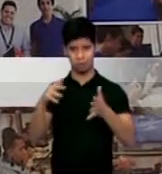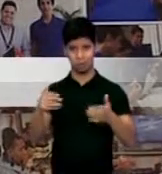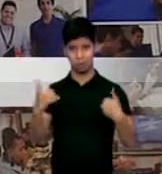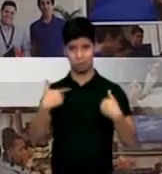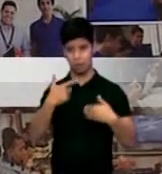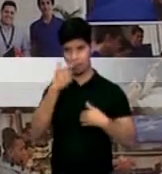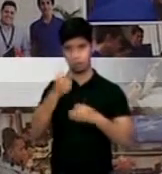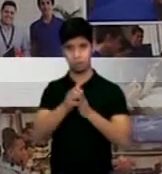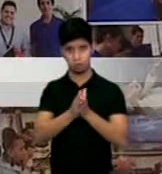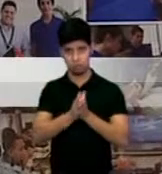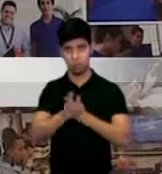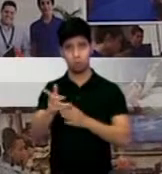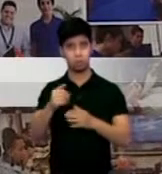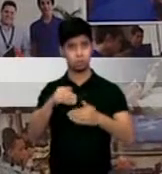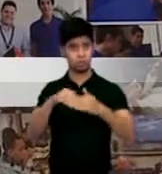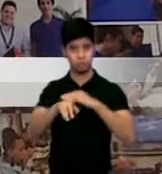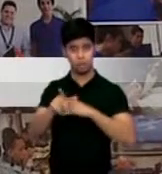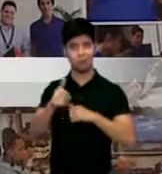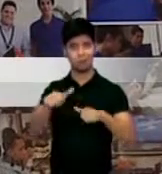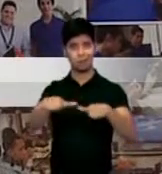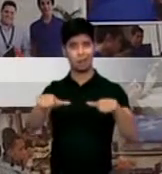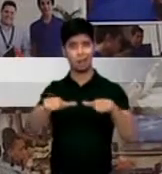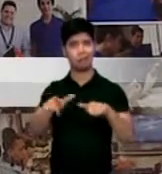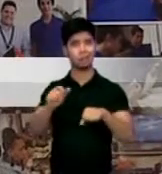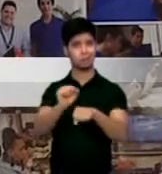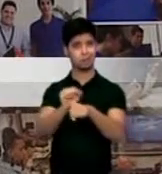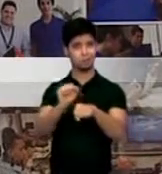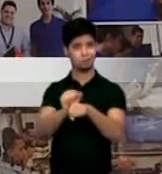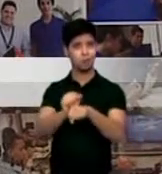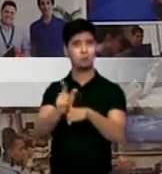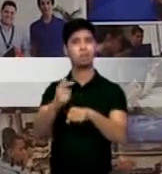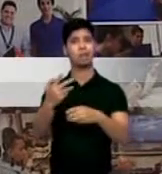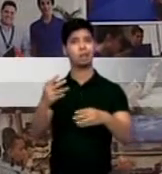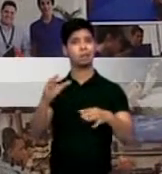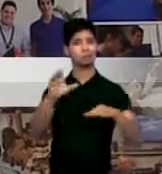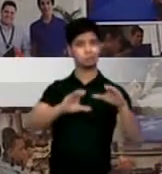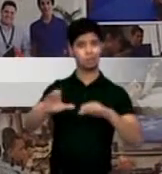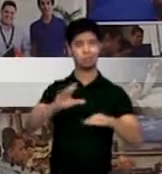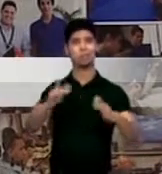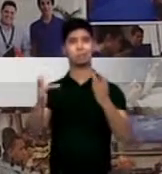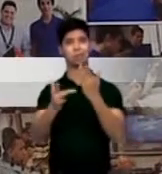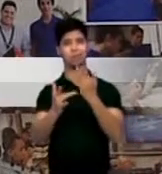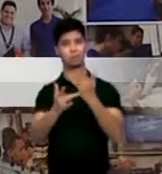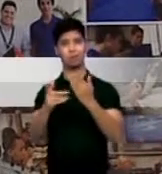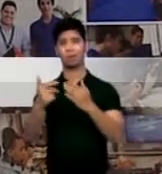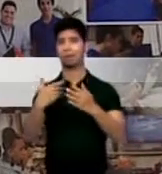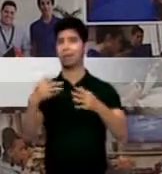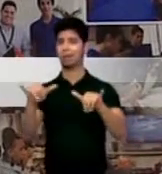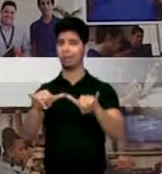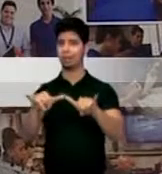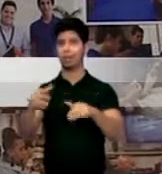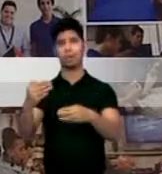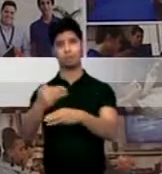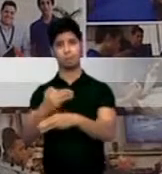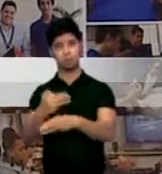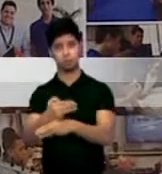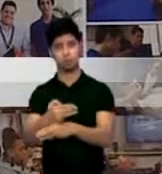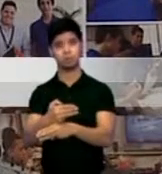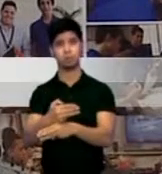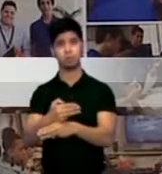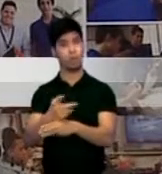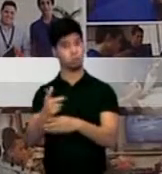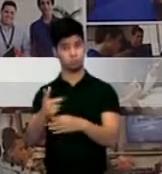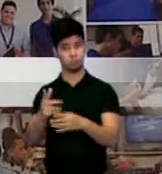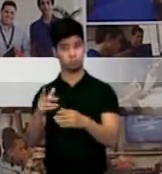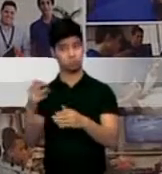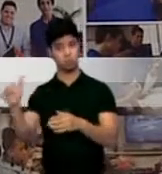tenga el interés de estar en la área de las ramas de ciencia, tecnología, ingeniería y matemáticas, además del